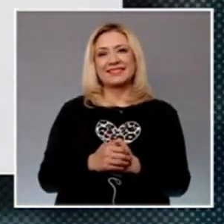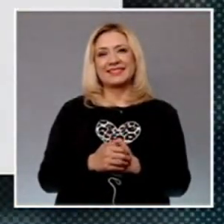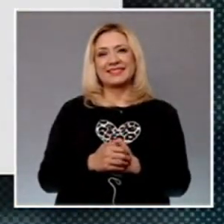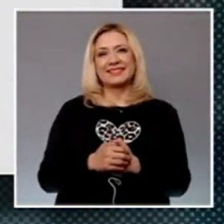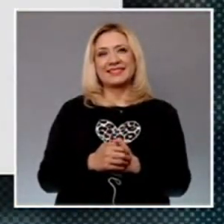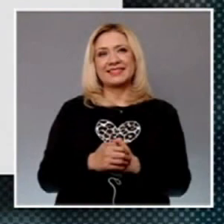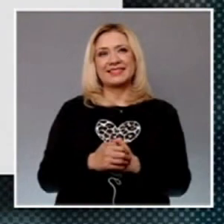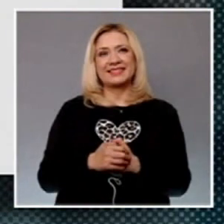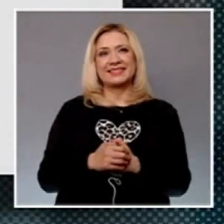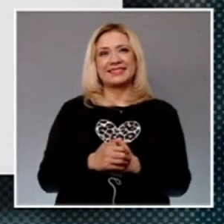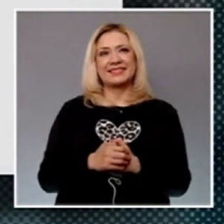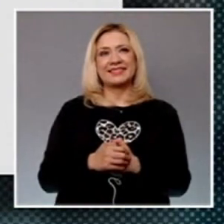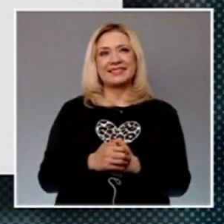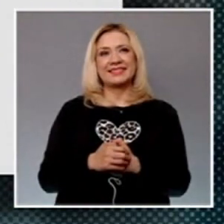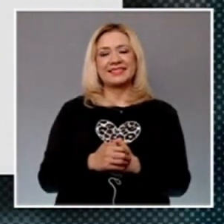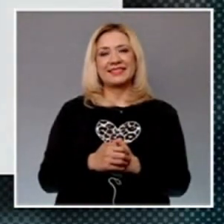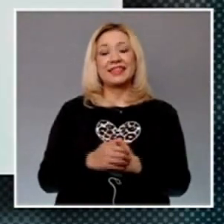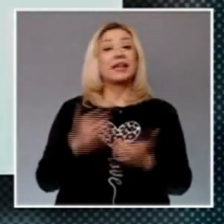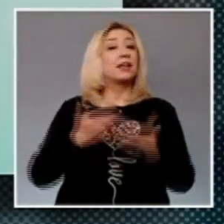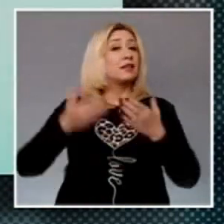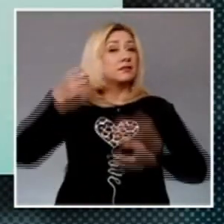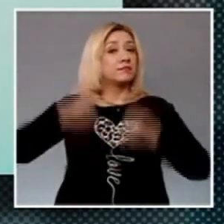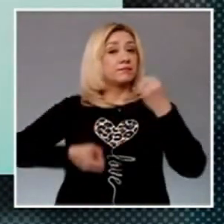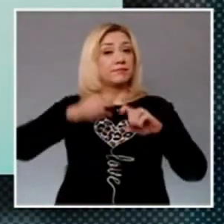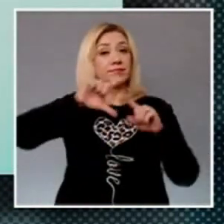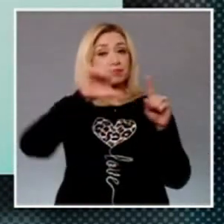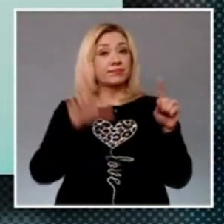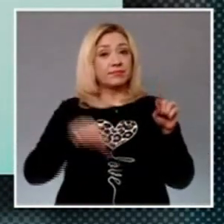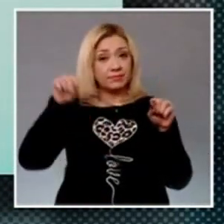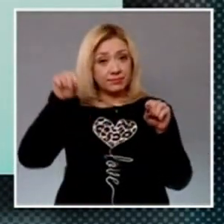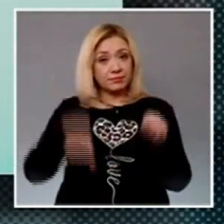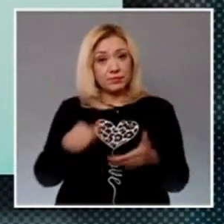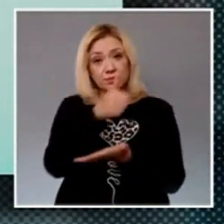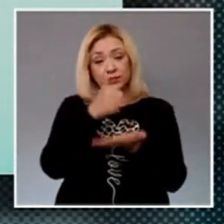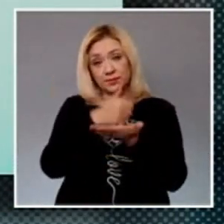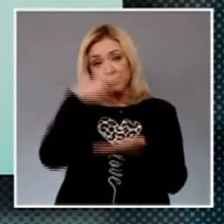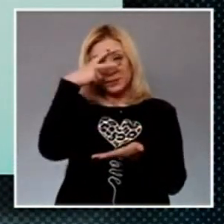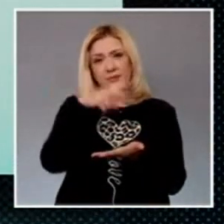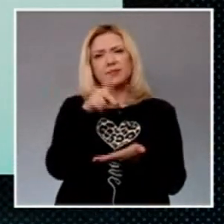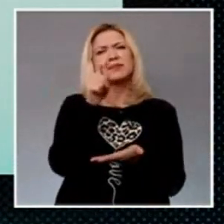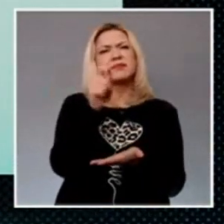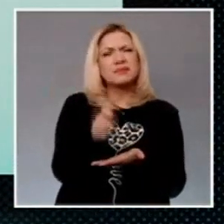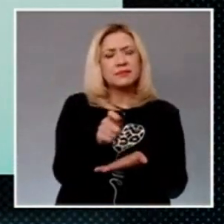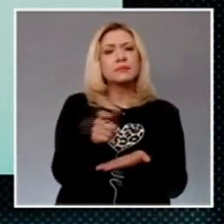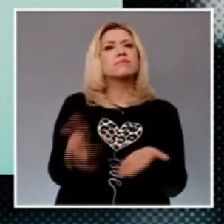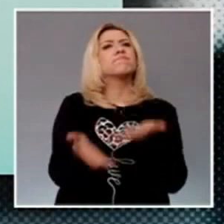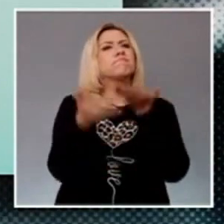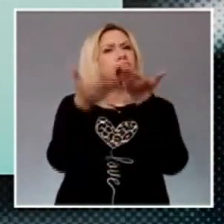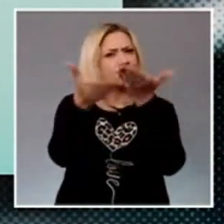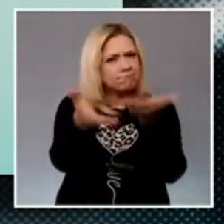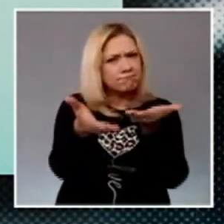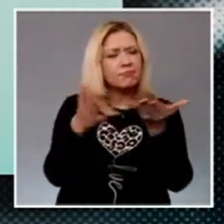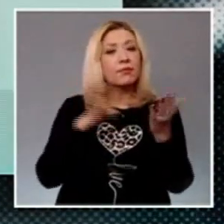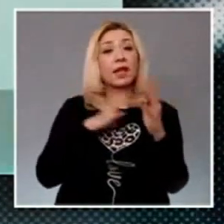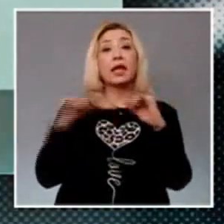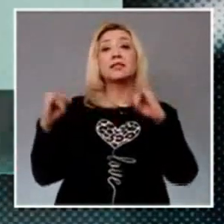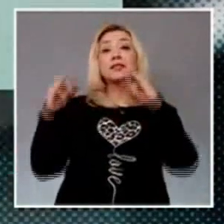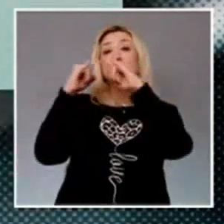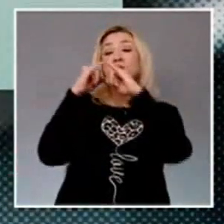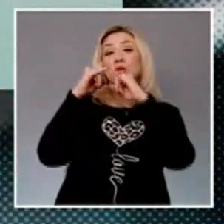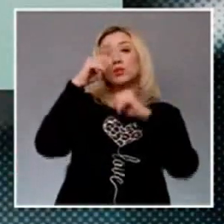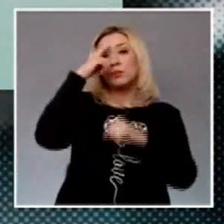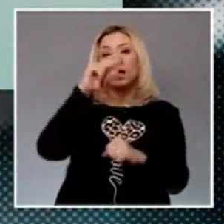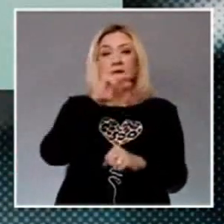El Poder Judicial de la Ciudad de México pone a disposición los servicios de su Instituto de Servicios Periciales y Ciencias Forenses,